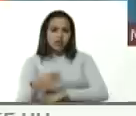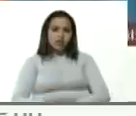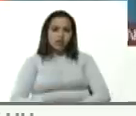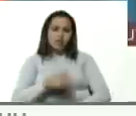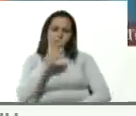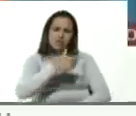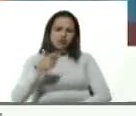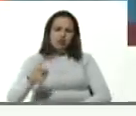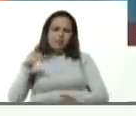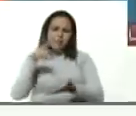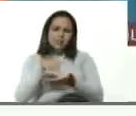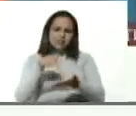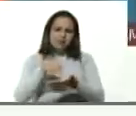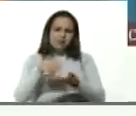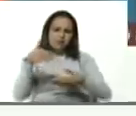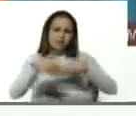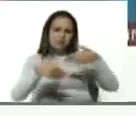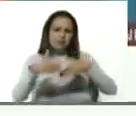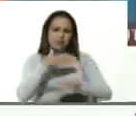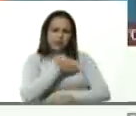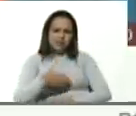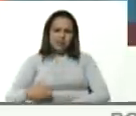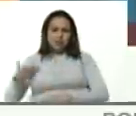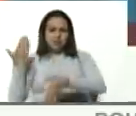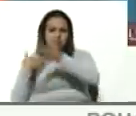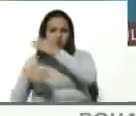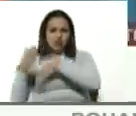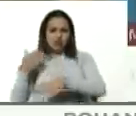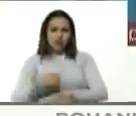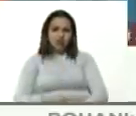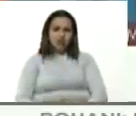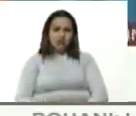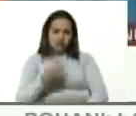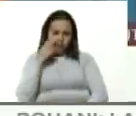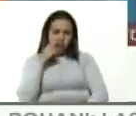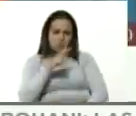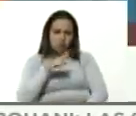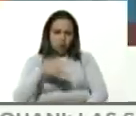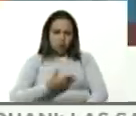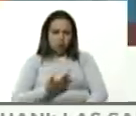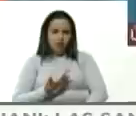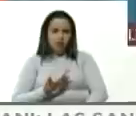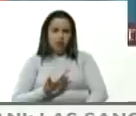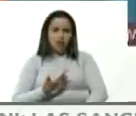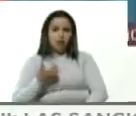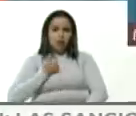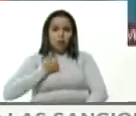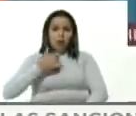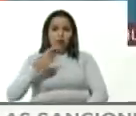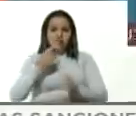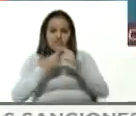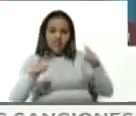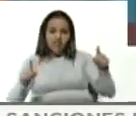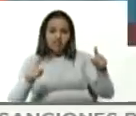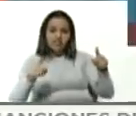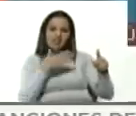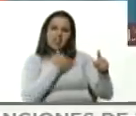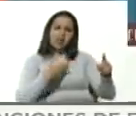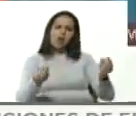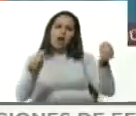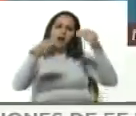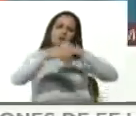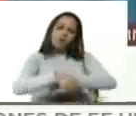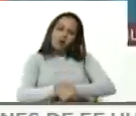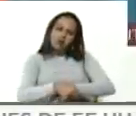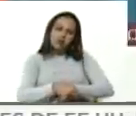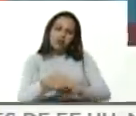y él tuvo la oportunidad de ver allí cómo a pesar de las diferencias queremos llegar a acuerdos políticos como ya hemos venido